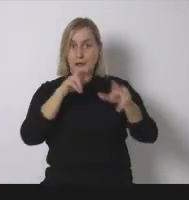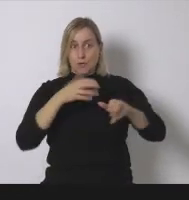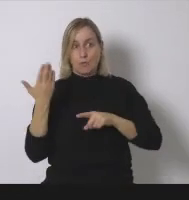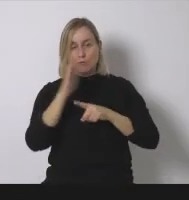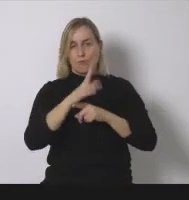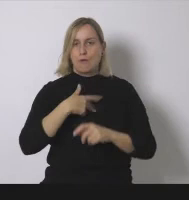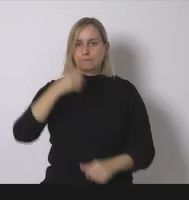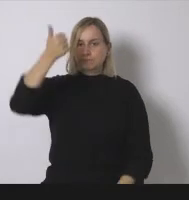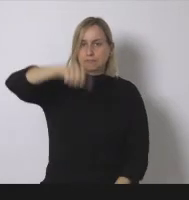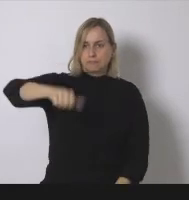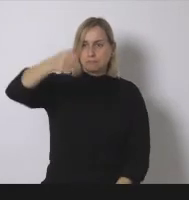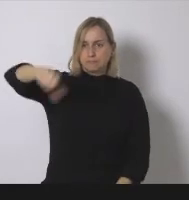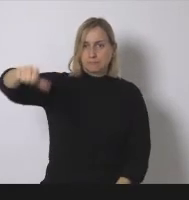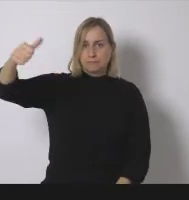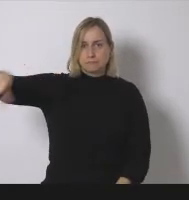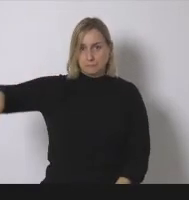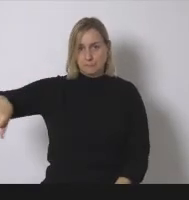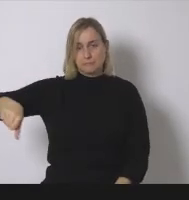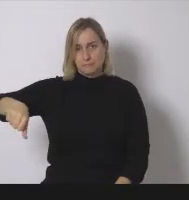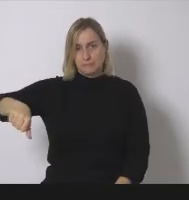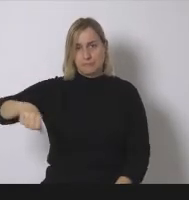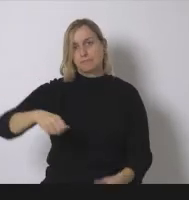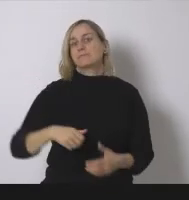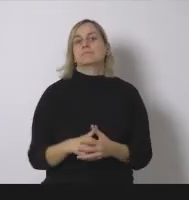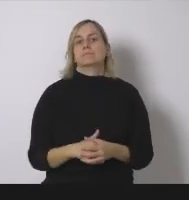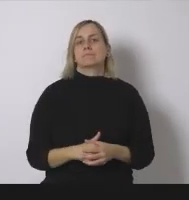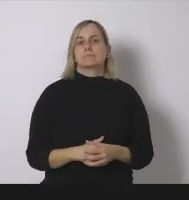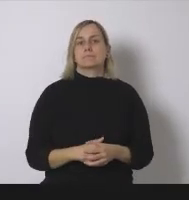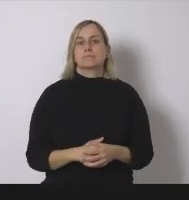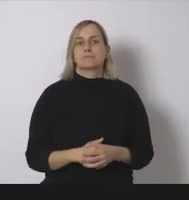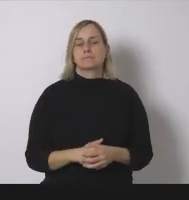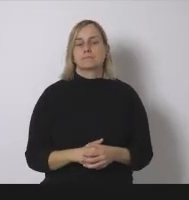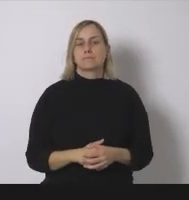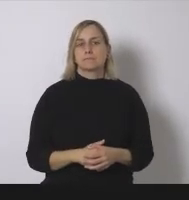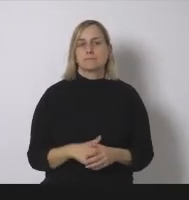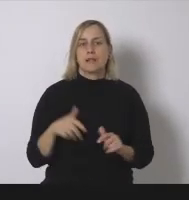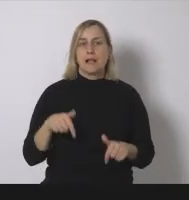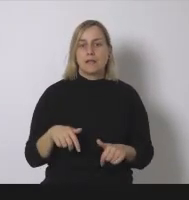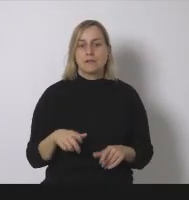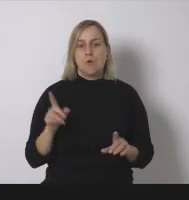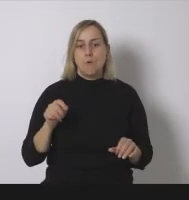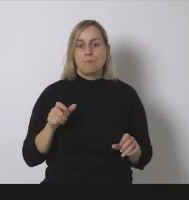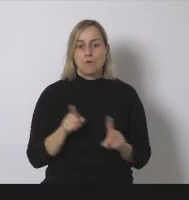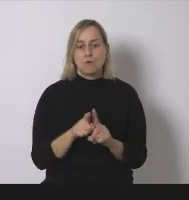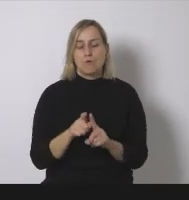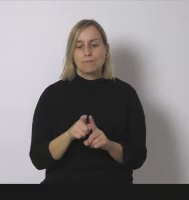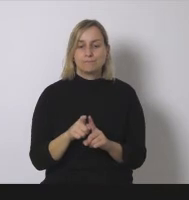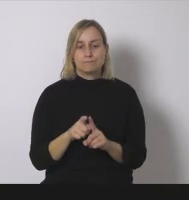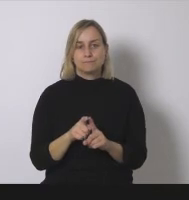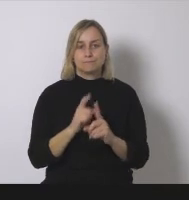aquí nosotros nos enfrentamos con un problema nosotros lo que pensamos es que